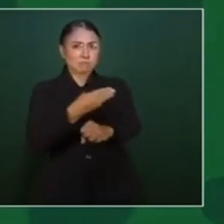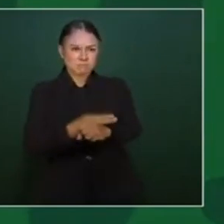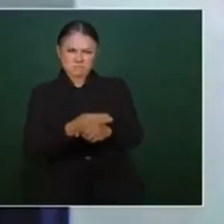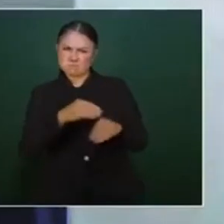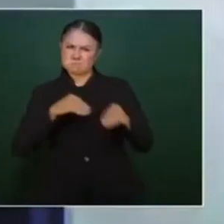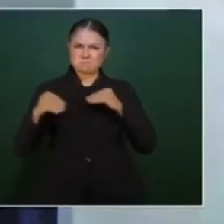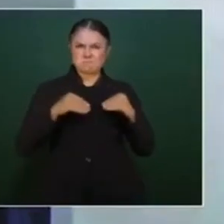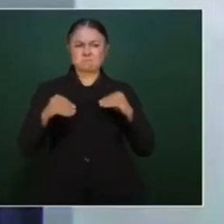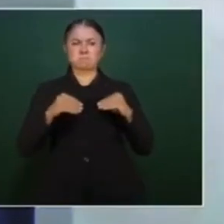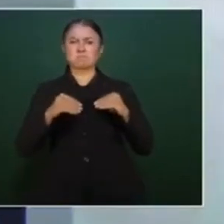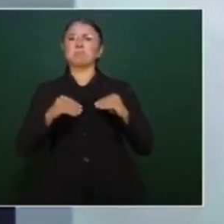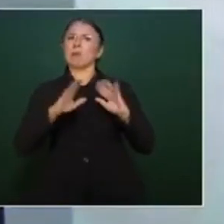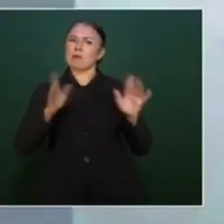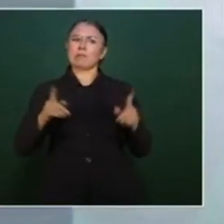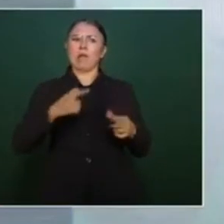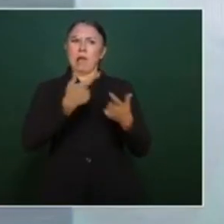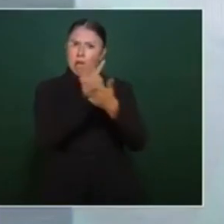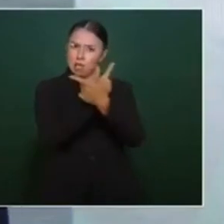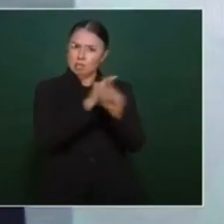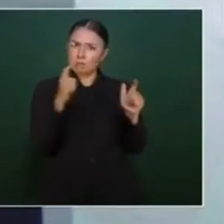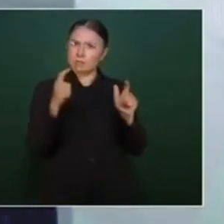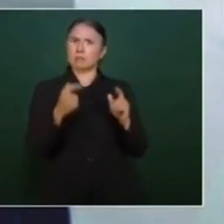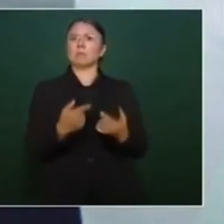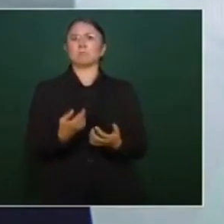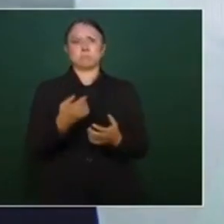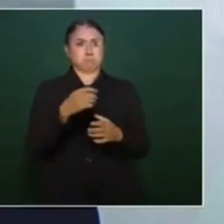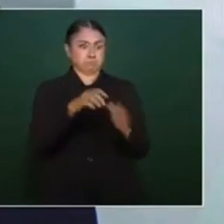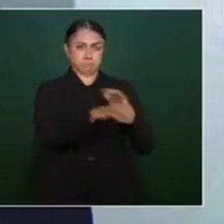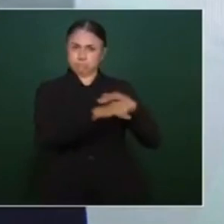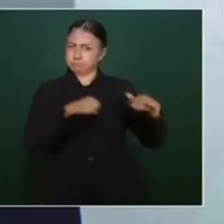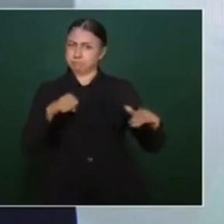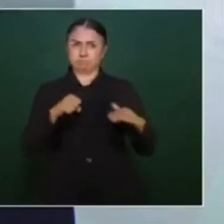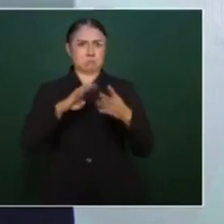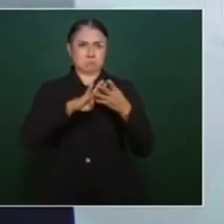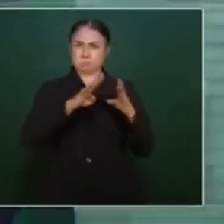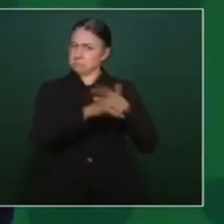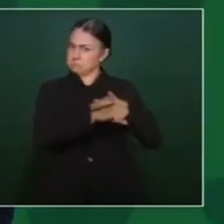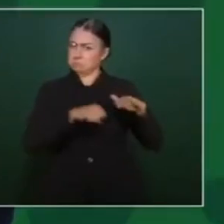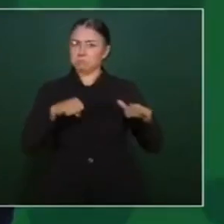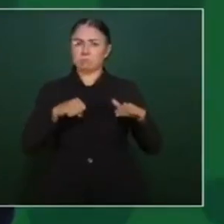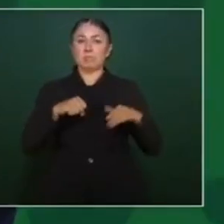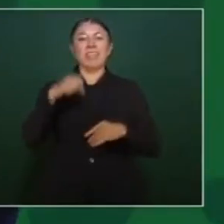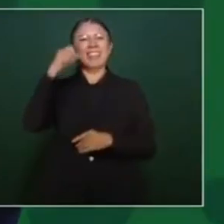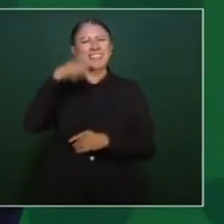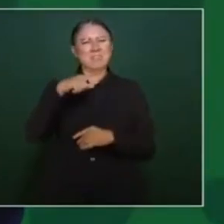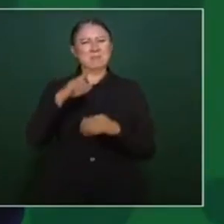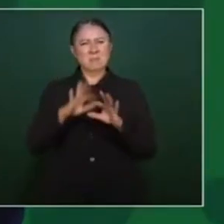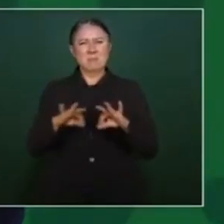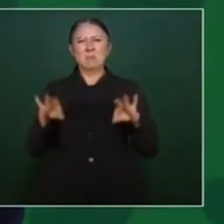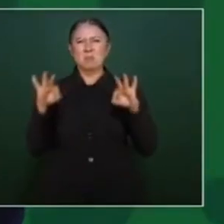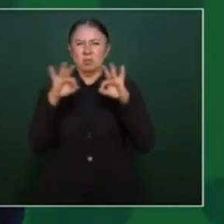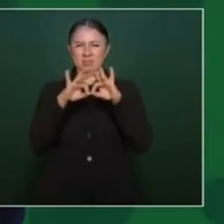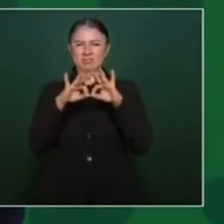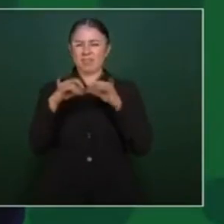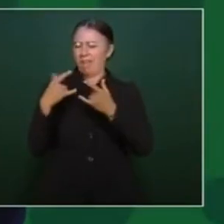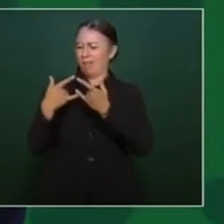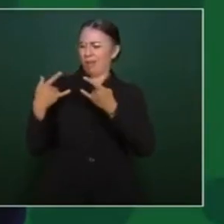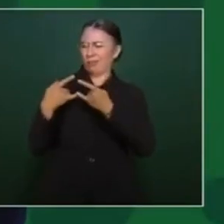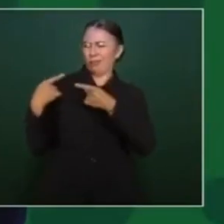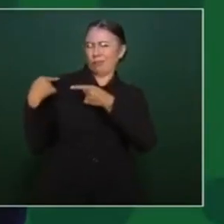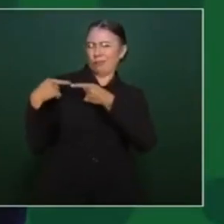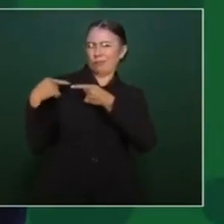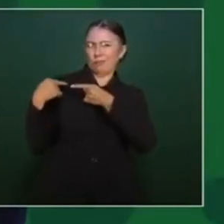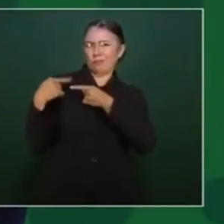Y de aquí era también un dirigente de la historia reciente de